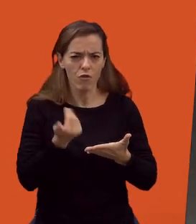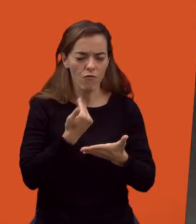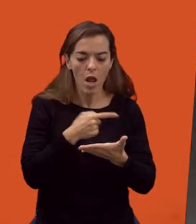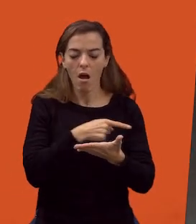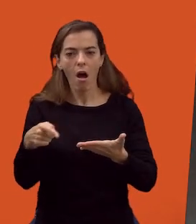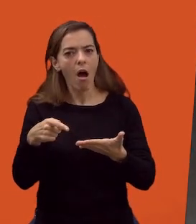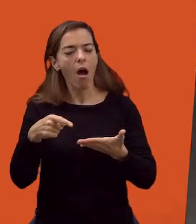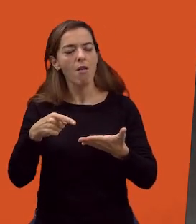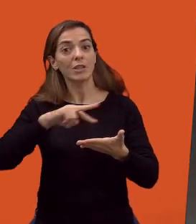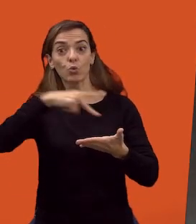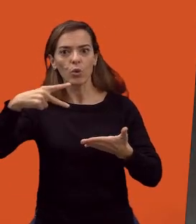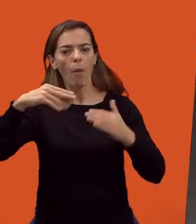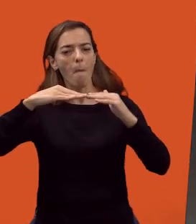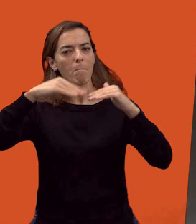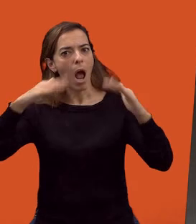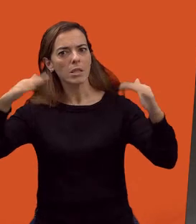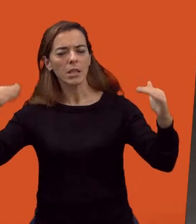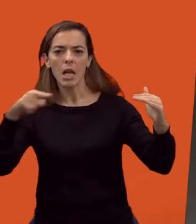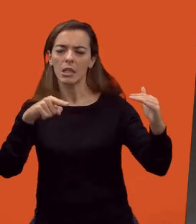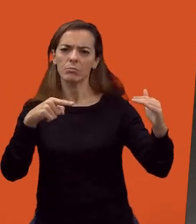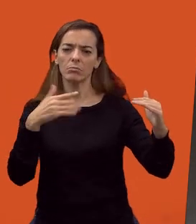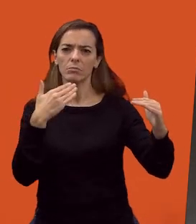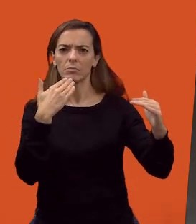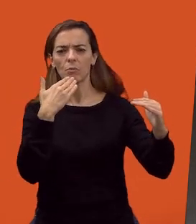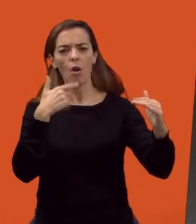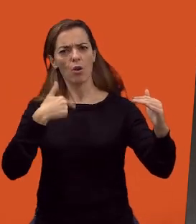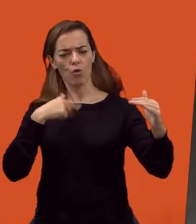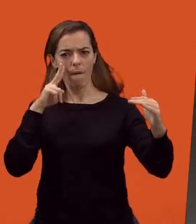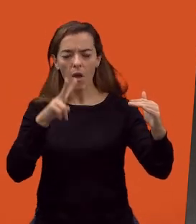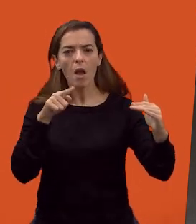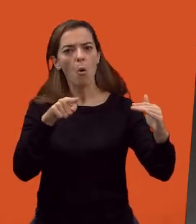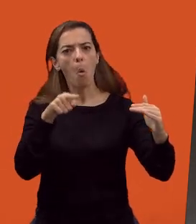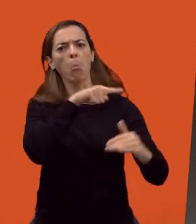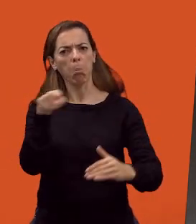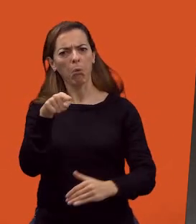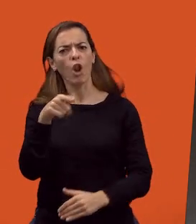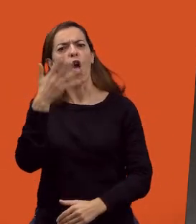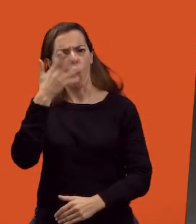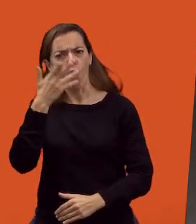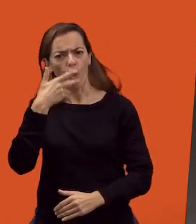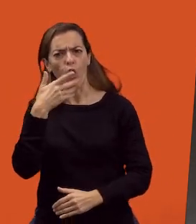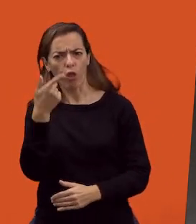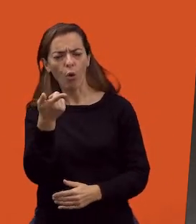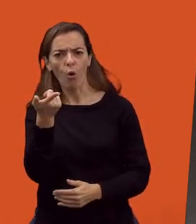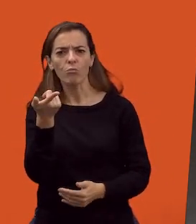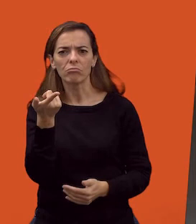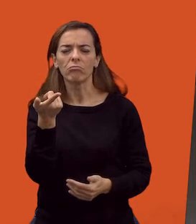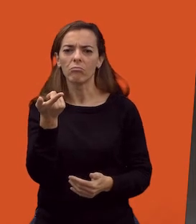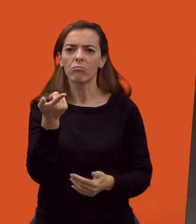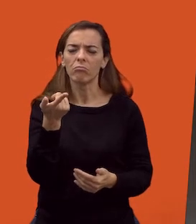paisajes que de repente eran paisajes totalmente conocidos, era como, para mí fue como